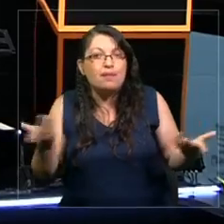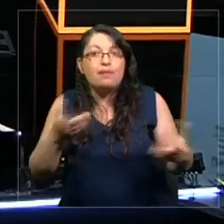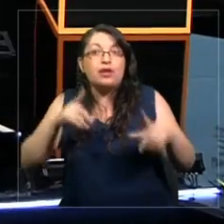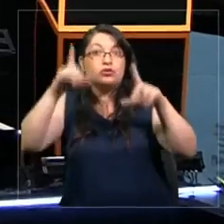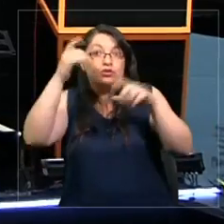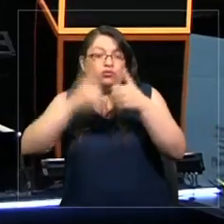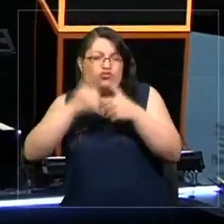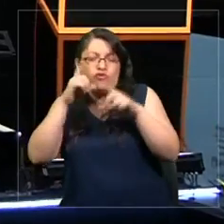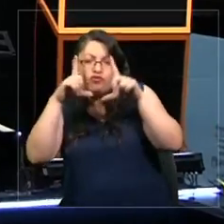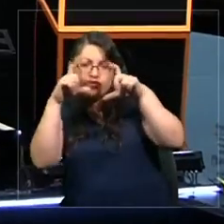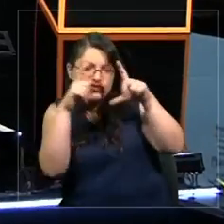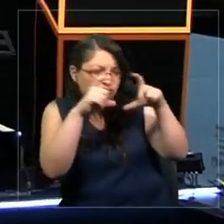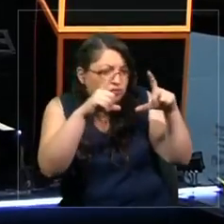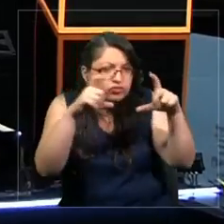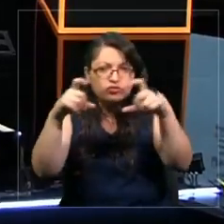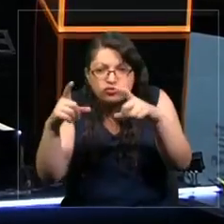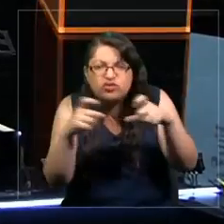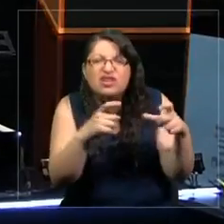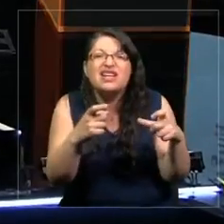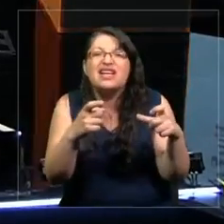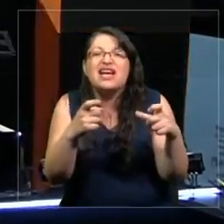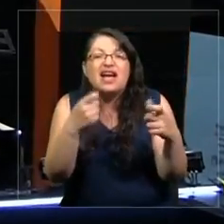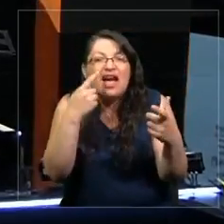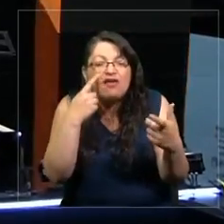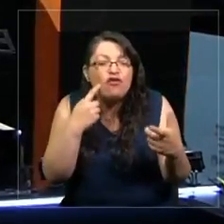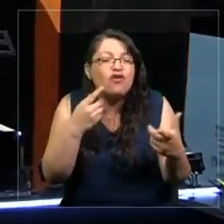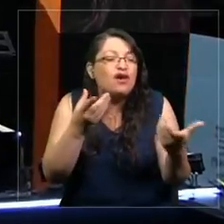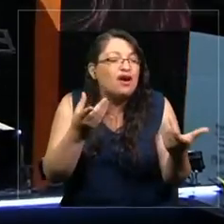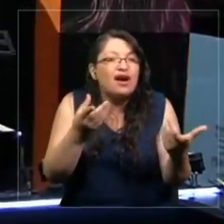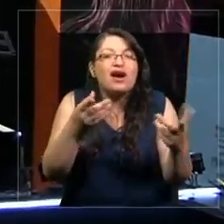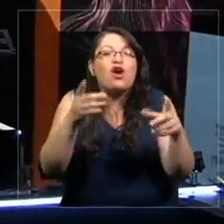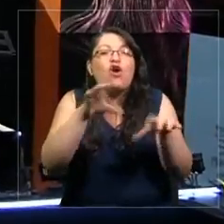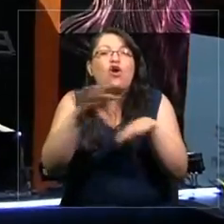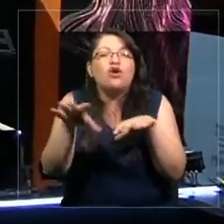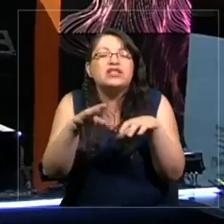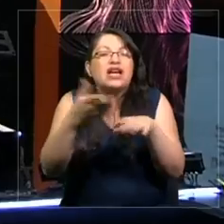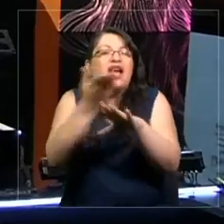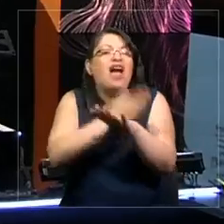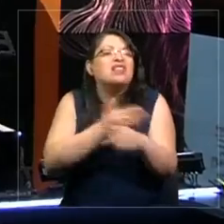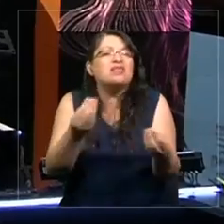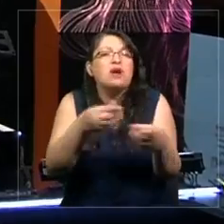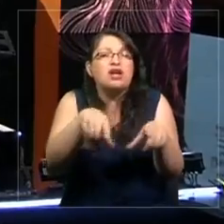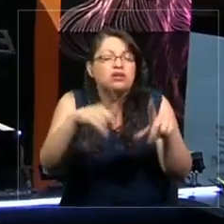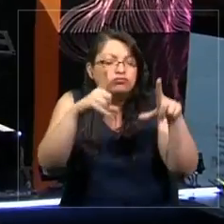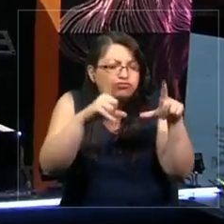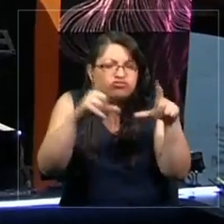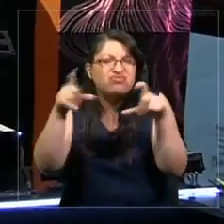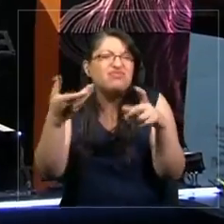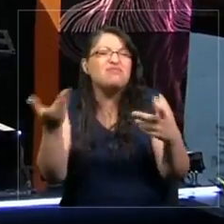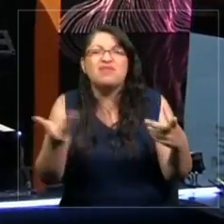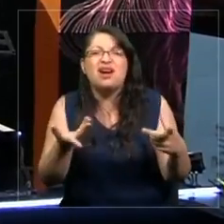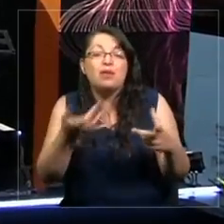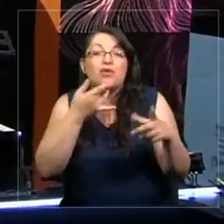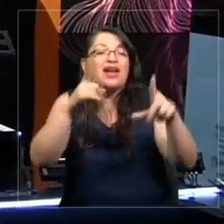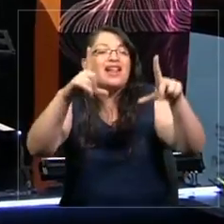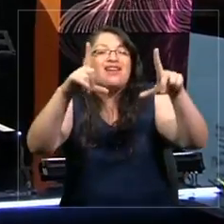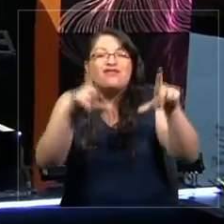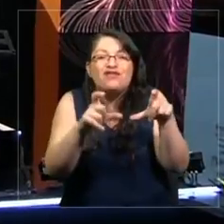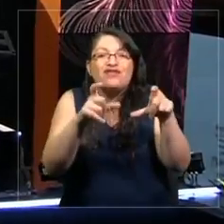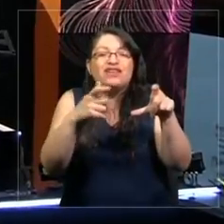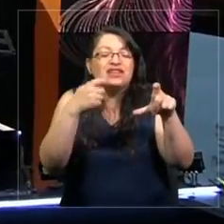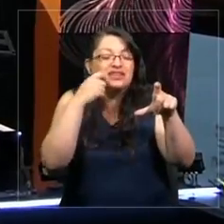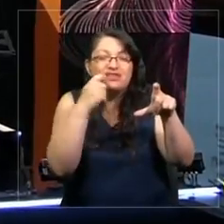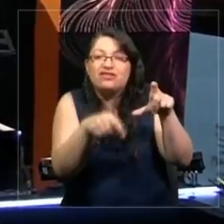fotógrafo a sacar fotografías, fragmentos de lo que ahí ocurrió. ¿Con qué intención? Con que la fotografía, que funciona como un fragmento, como un